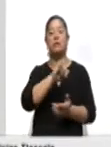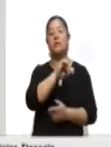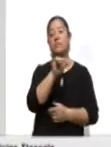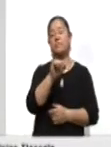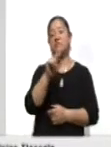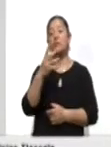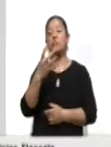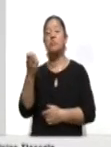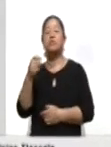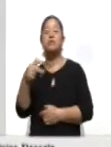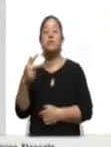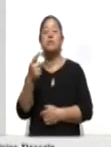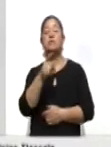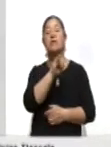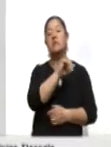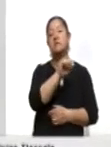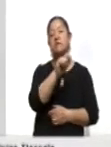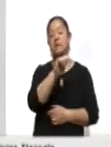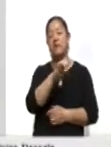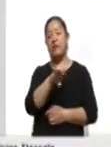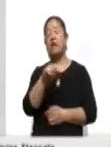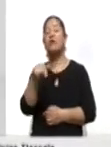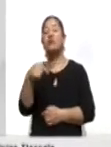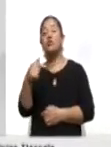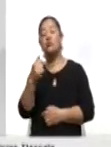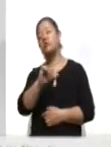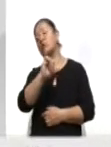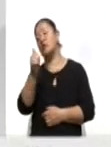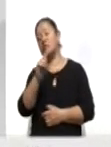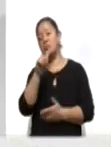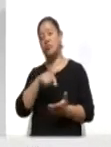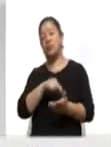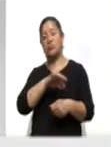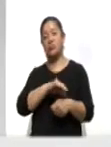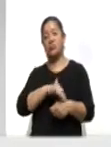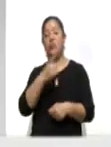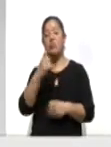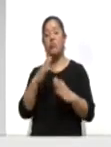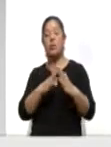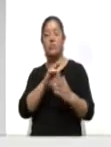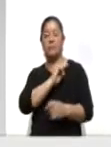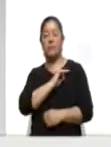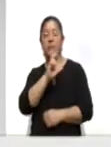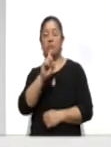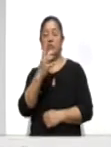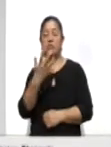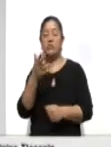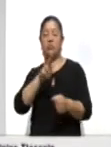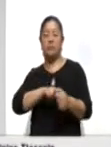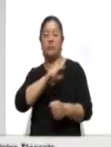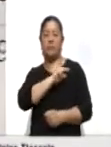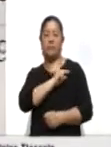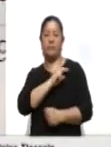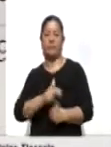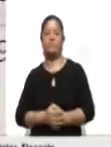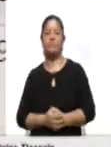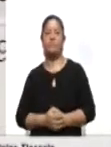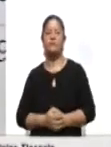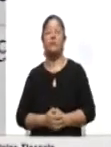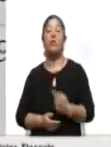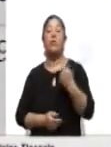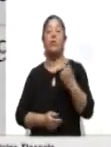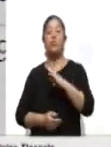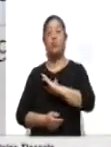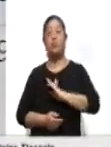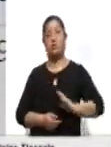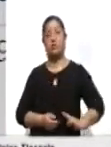413 en el Issste, 12 en otras instituciones, 1 en domicilio particular y 35 en hospital privado. Hasta este